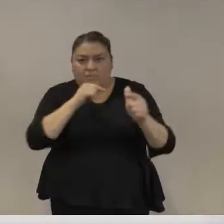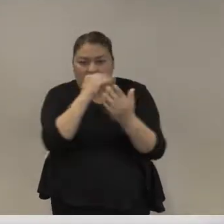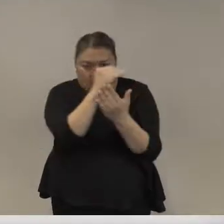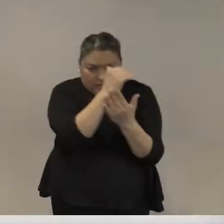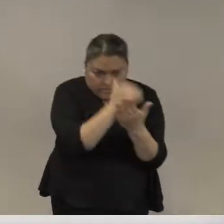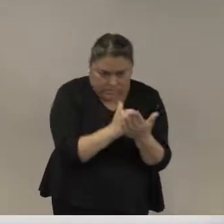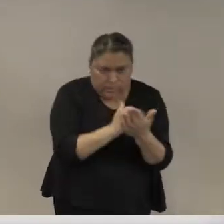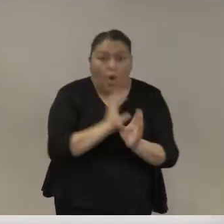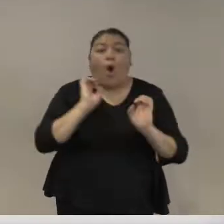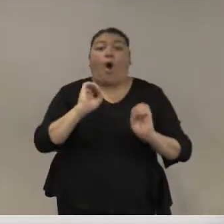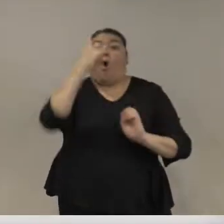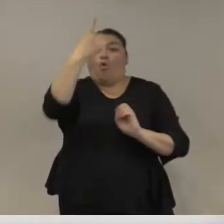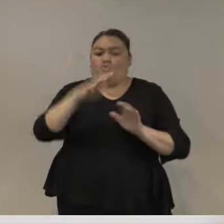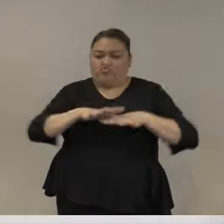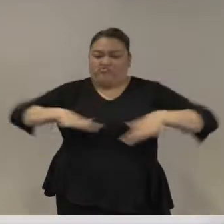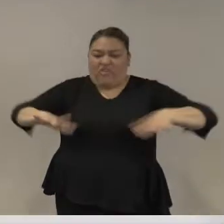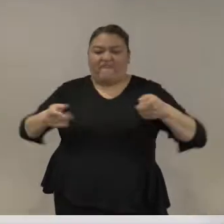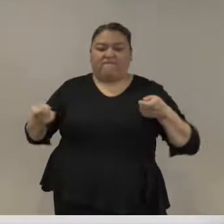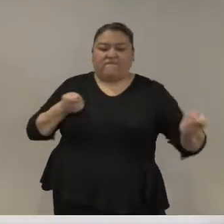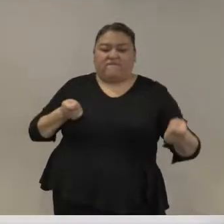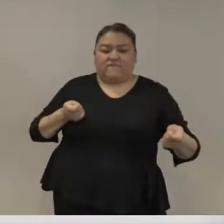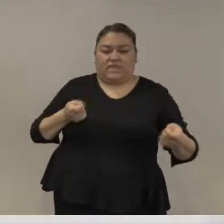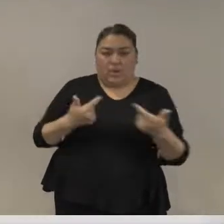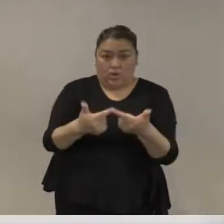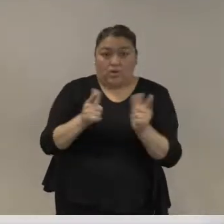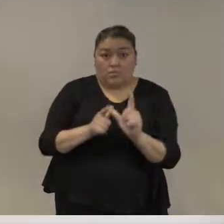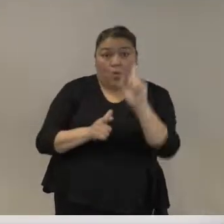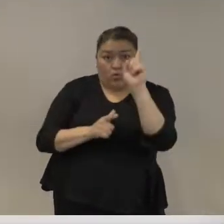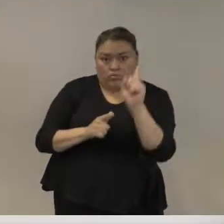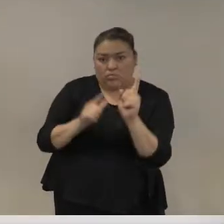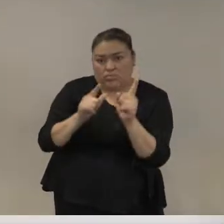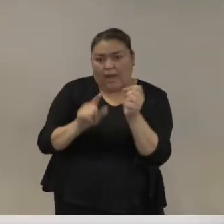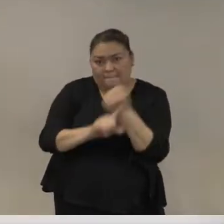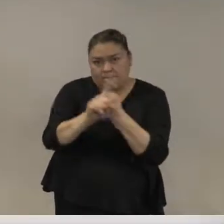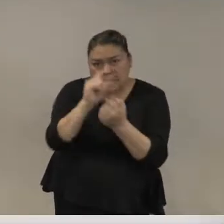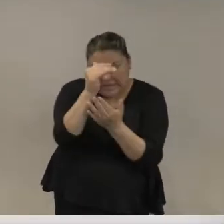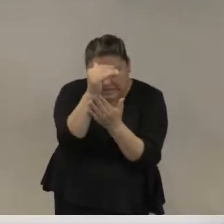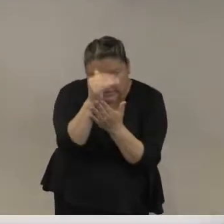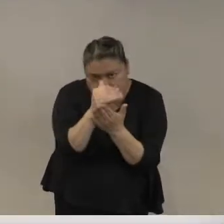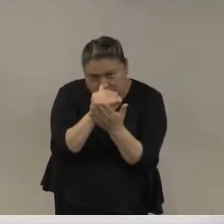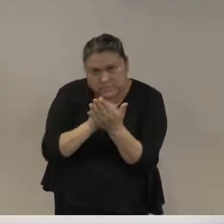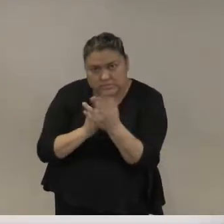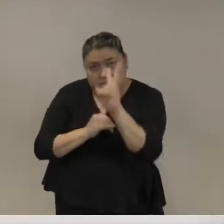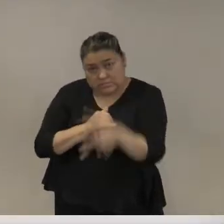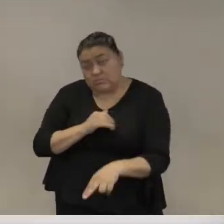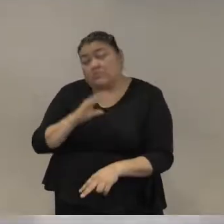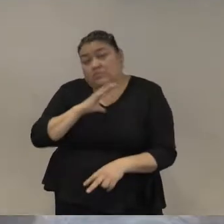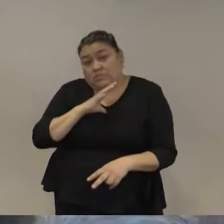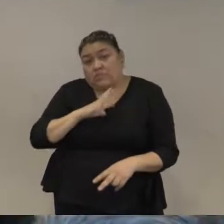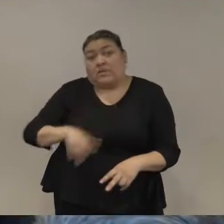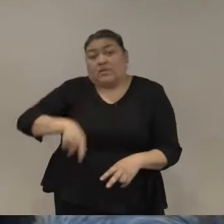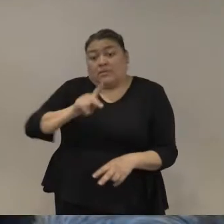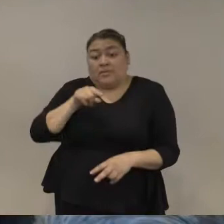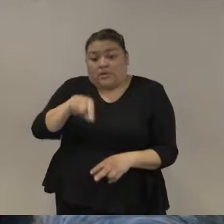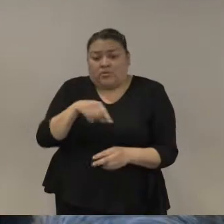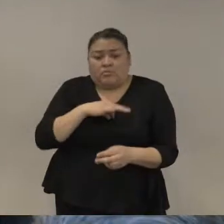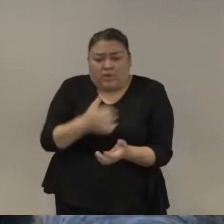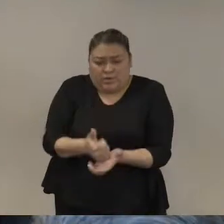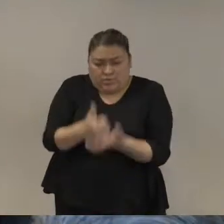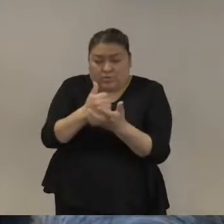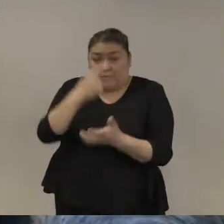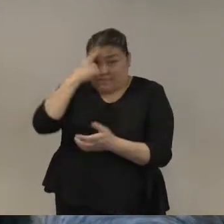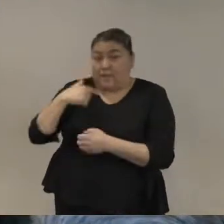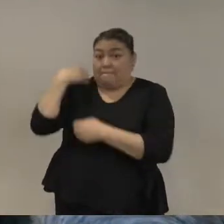monopolizar todo el negocio estos casos pueden dar una pauta en que se pueden sacar adelante reformas importantes pero no son el